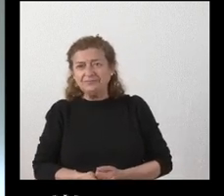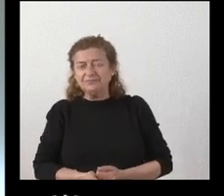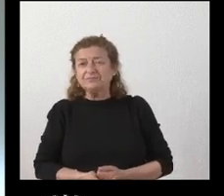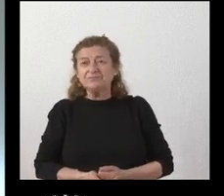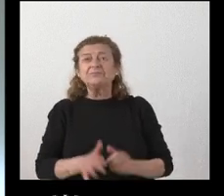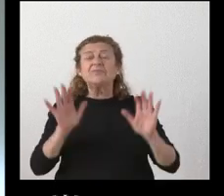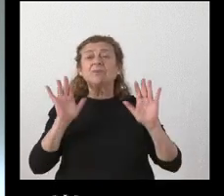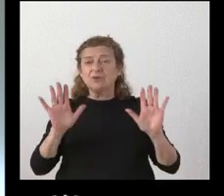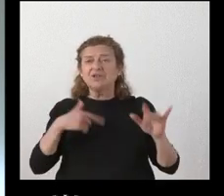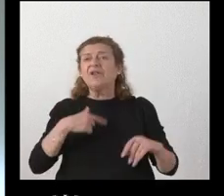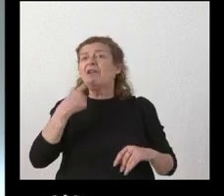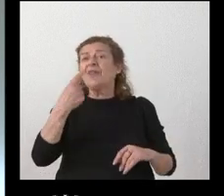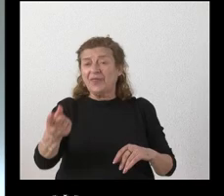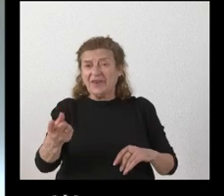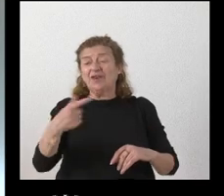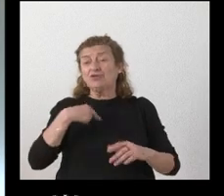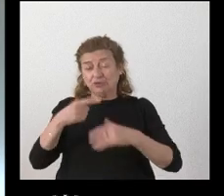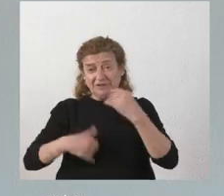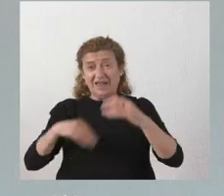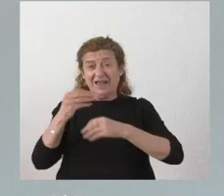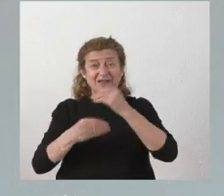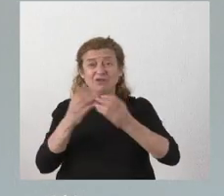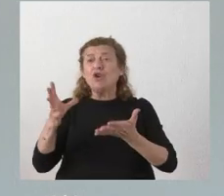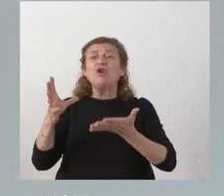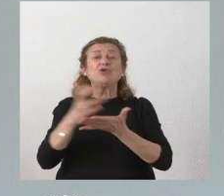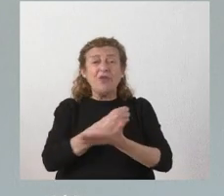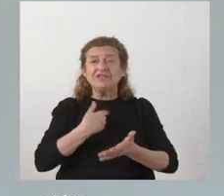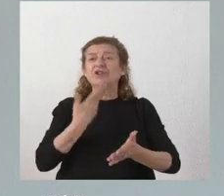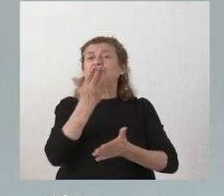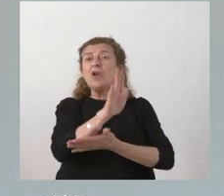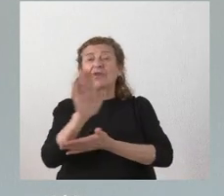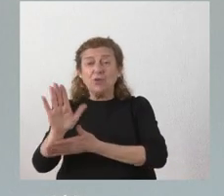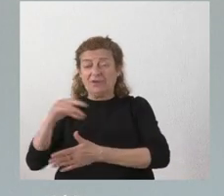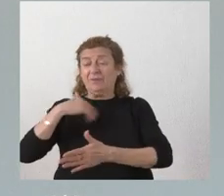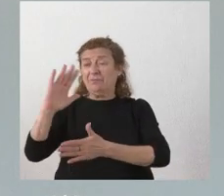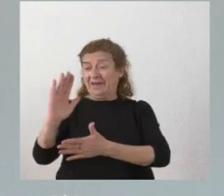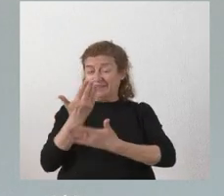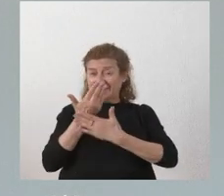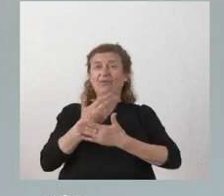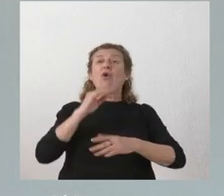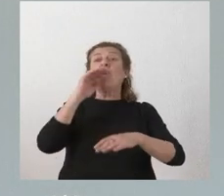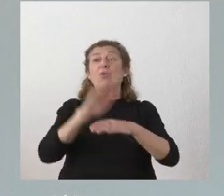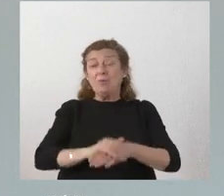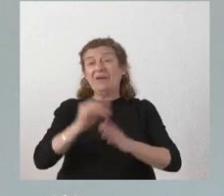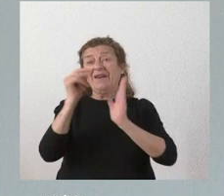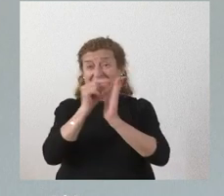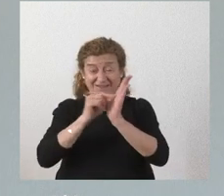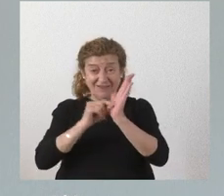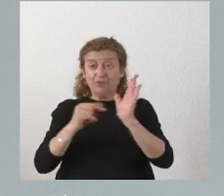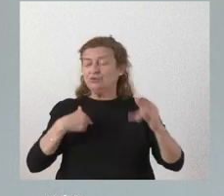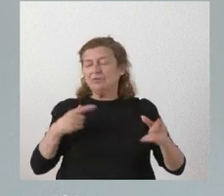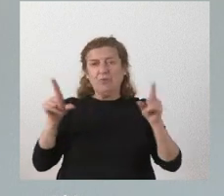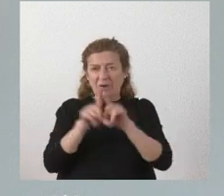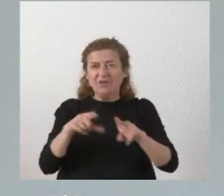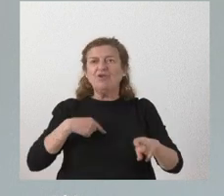pues le diré que nosotros hemos ejecutado todas las solicitudes que se han presentado que cumplían los requisitos y por tanto hemos abordado